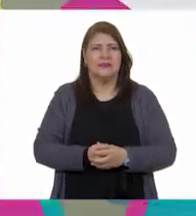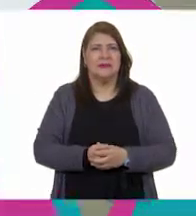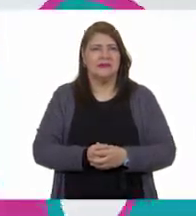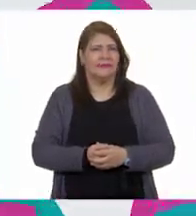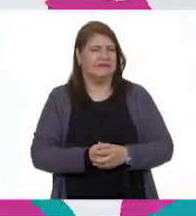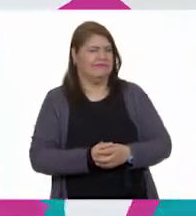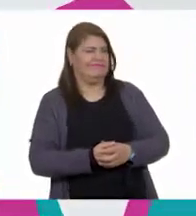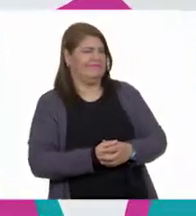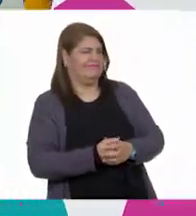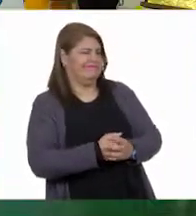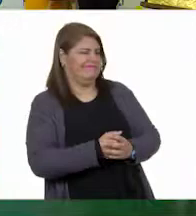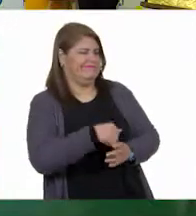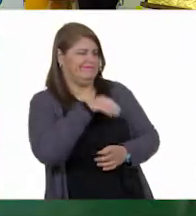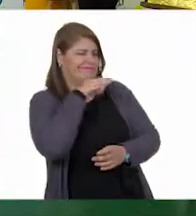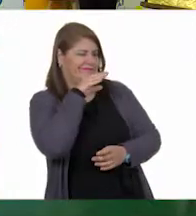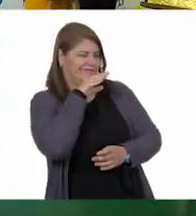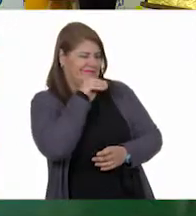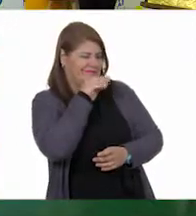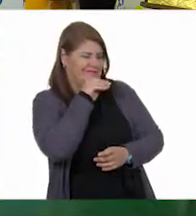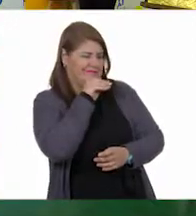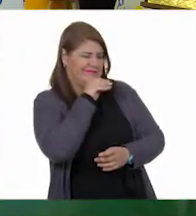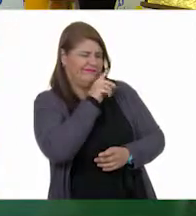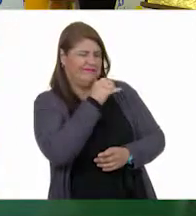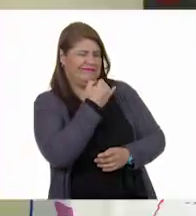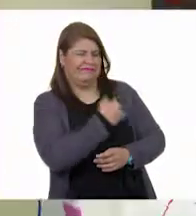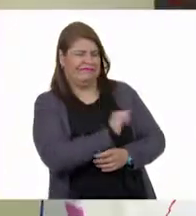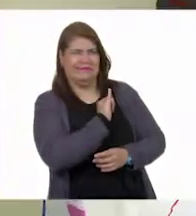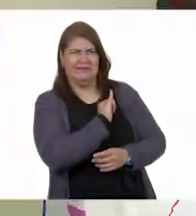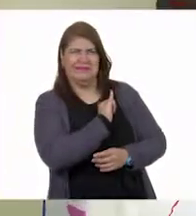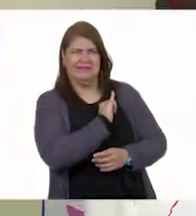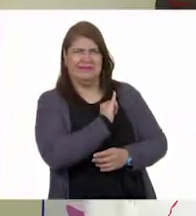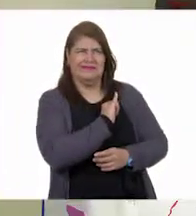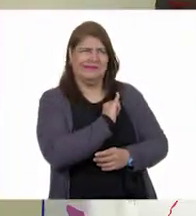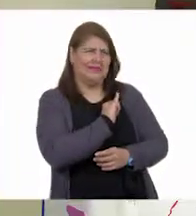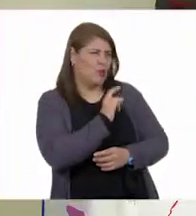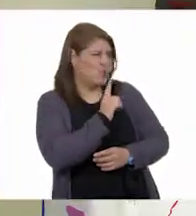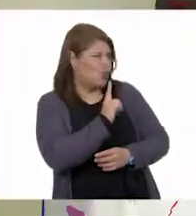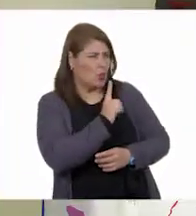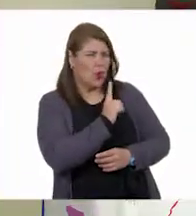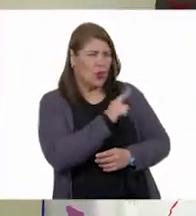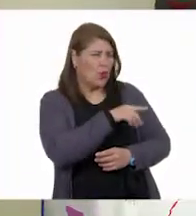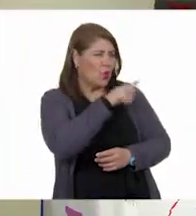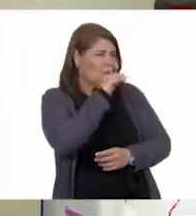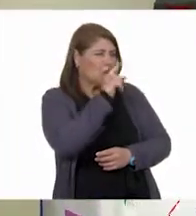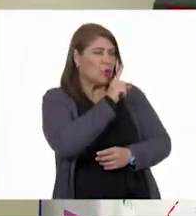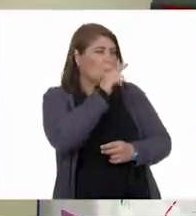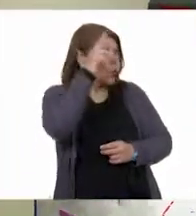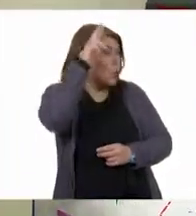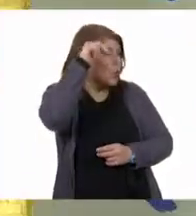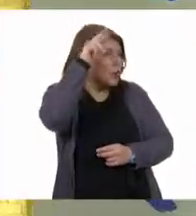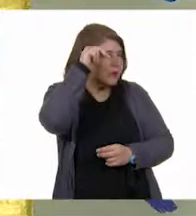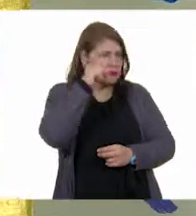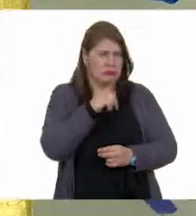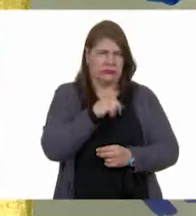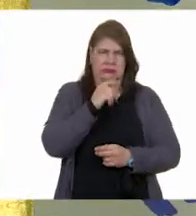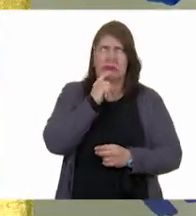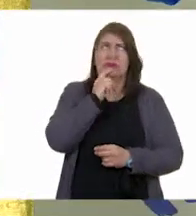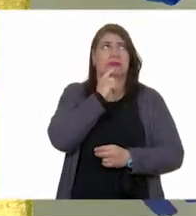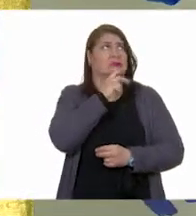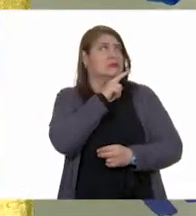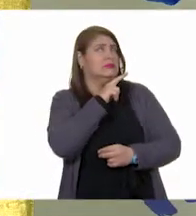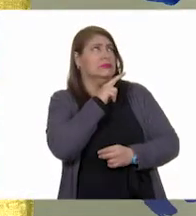¿Cómo que pato? Eso es un... ¿No ves la forma? Eso no tiene forma de pato, es un conejo. ¿En serio?